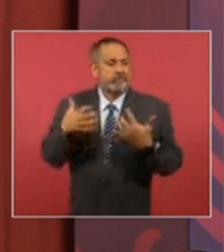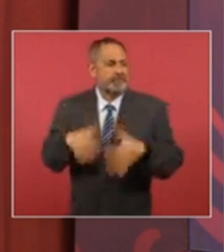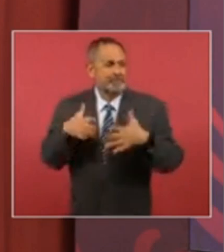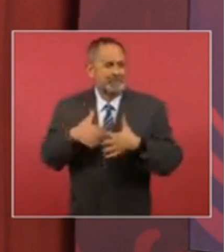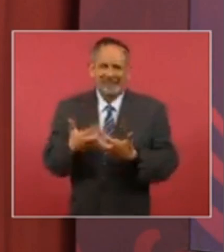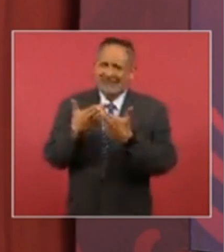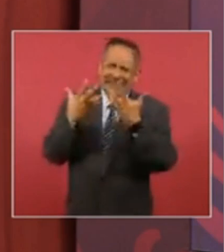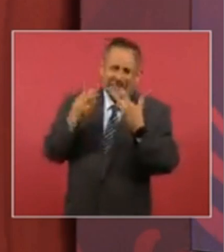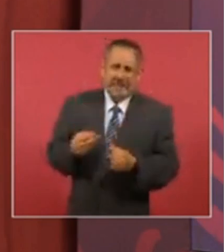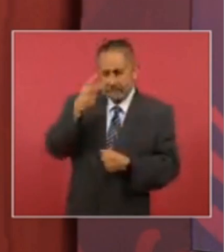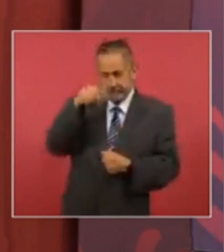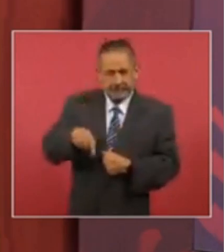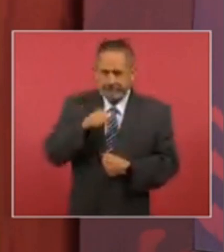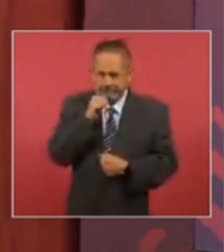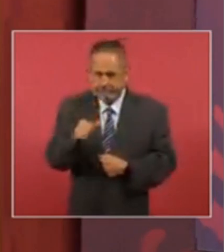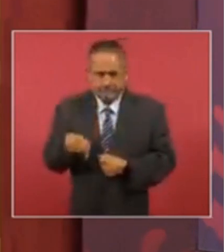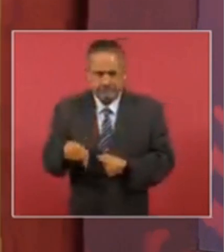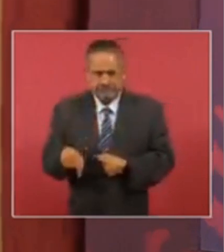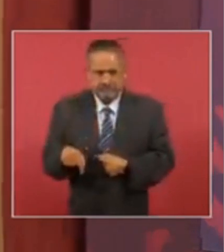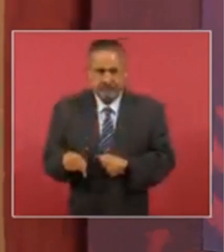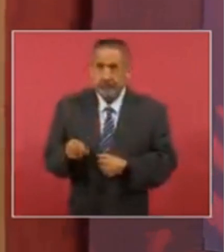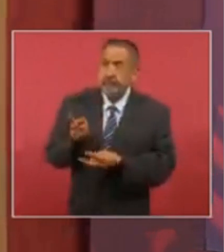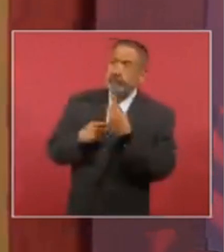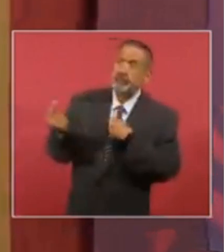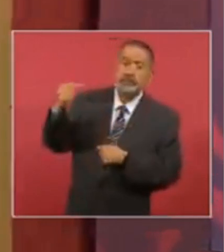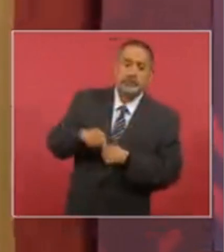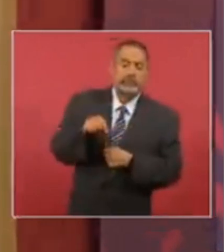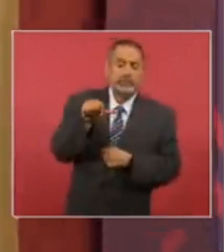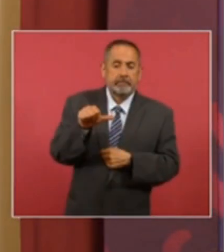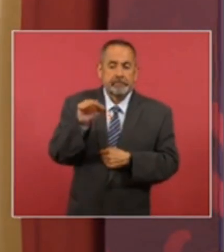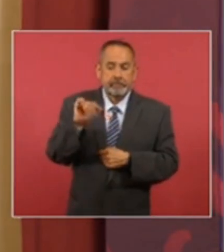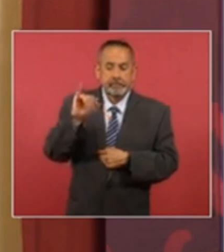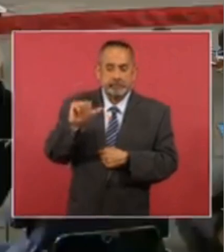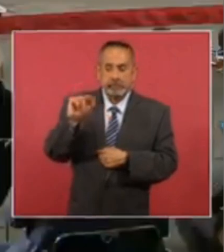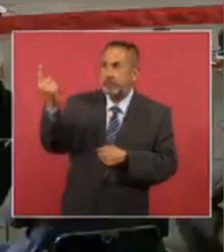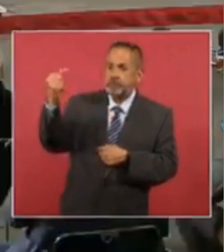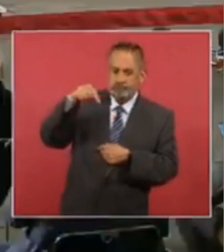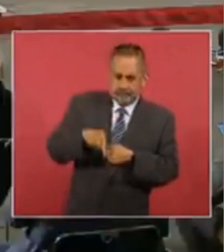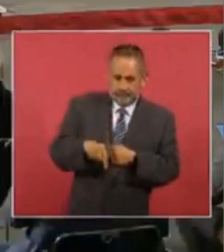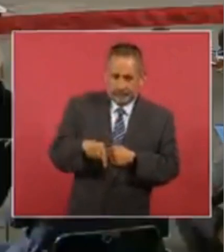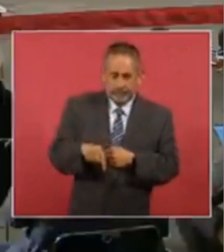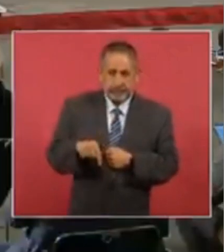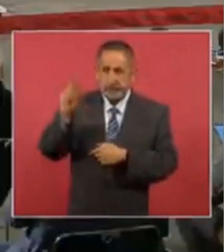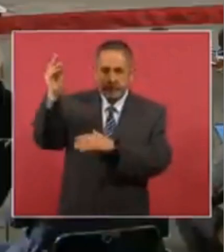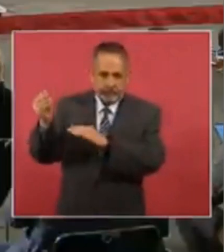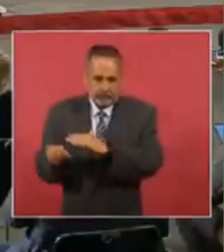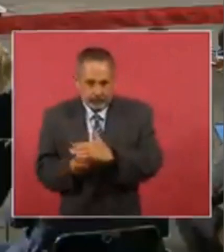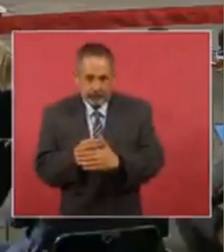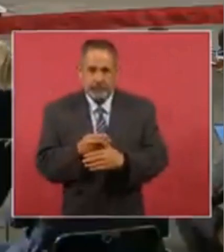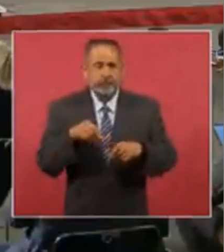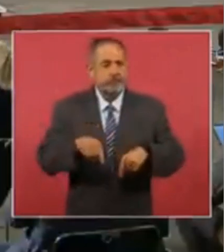en México viene de Asia entra una parte